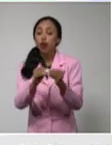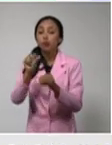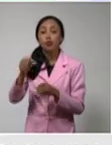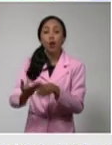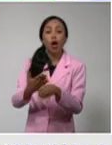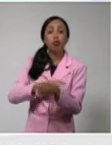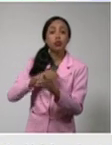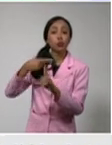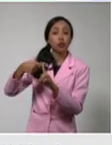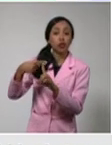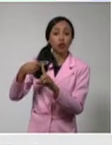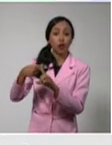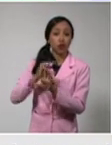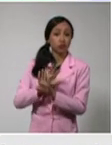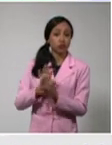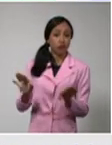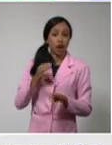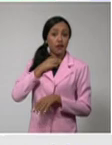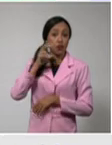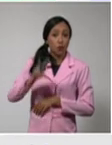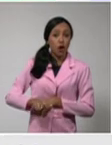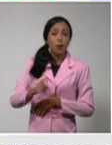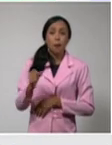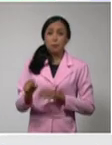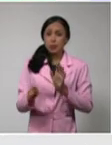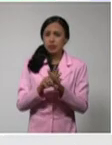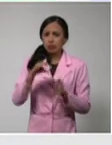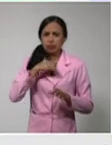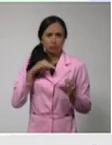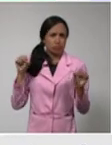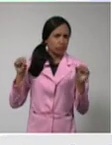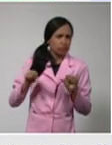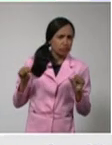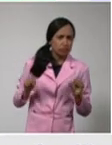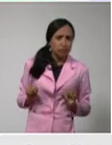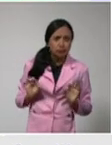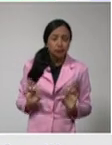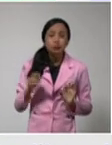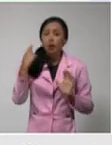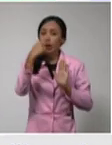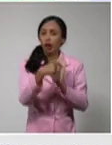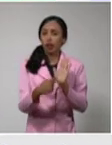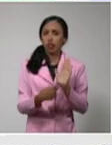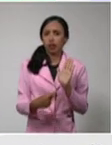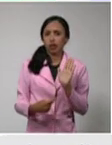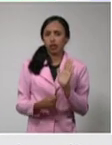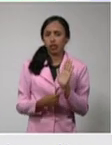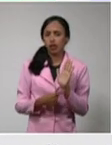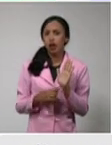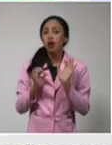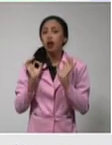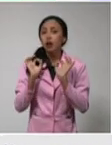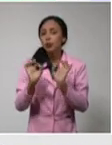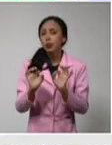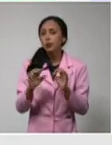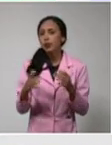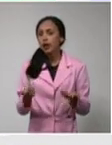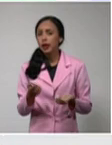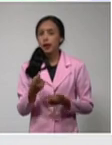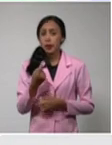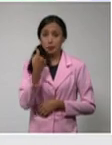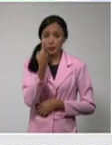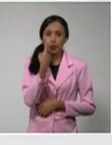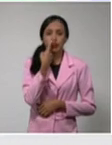que comenzó con una sintomatología caracterizada por secreción nasal.